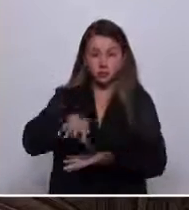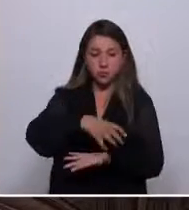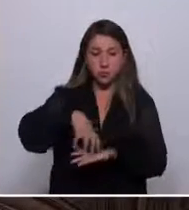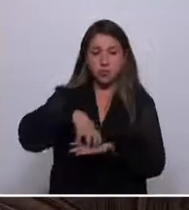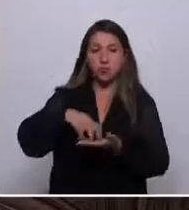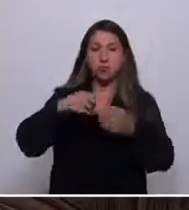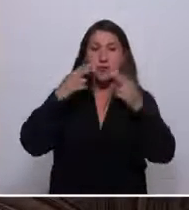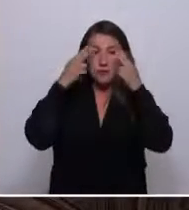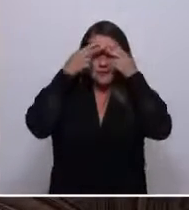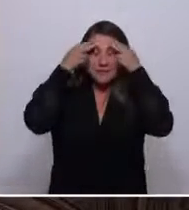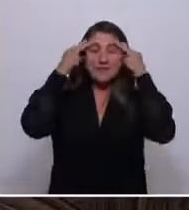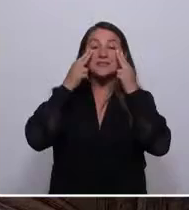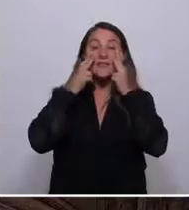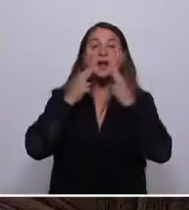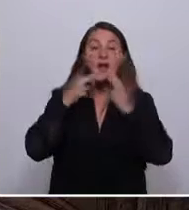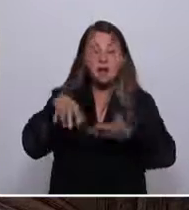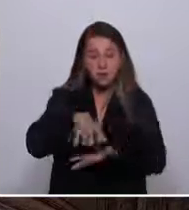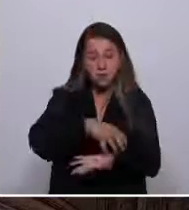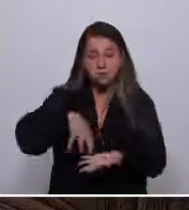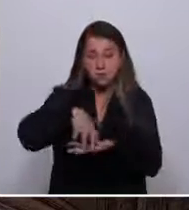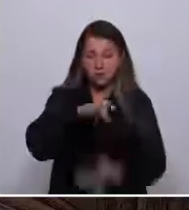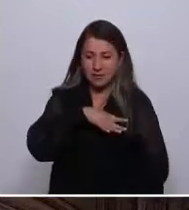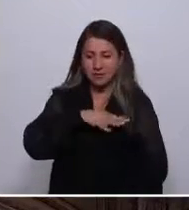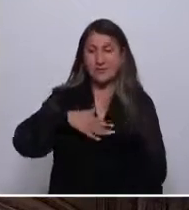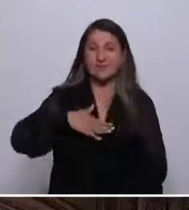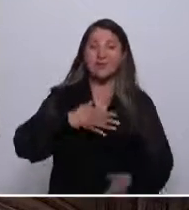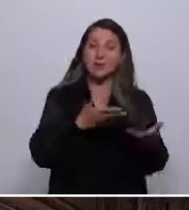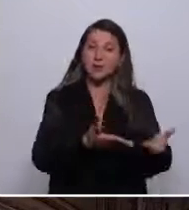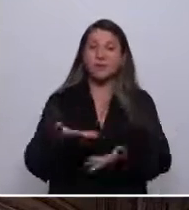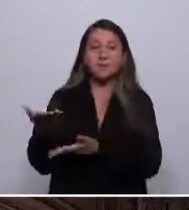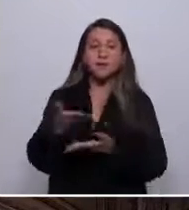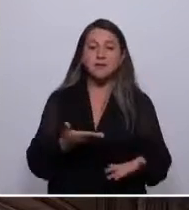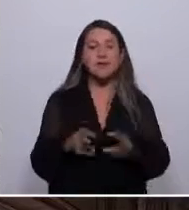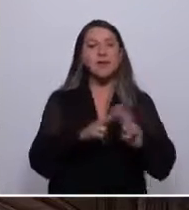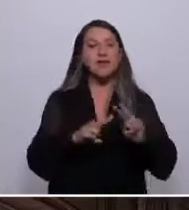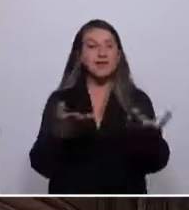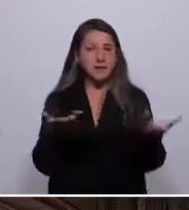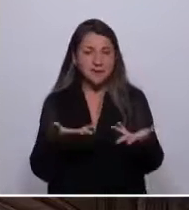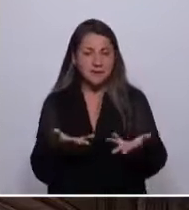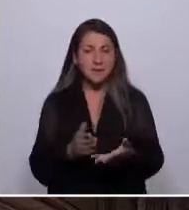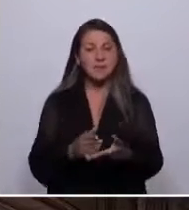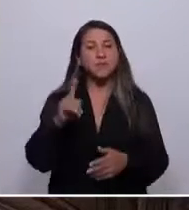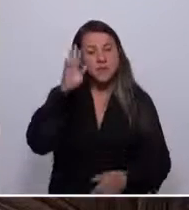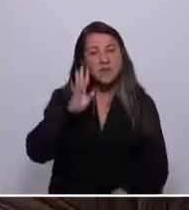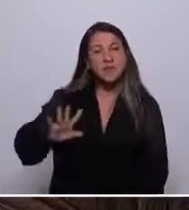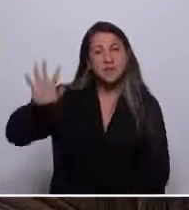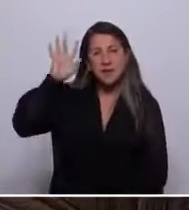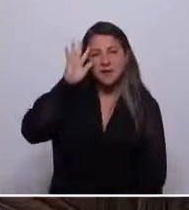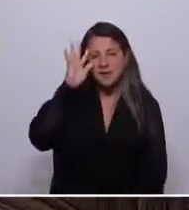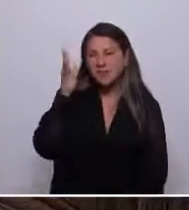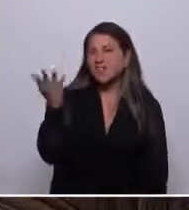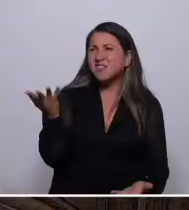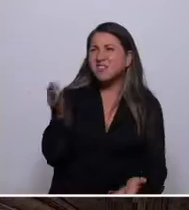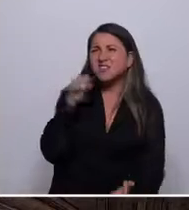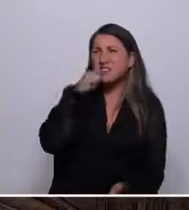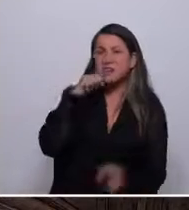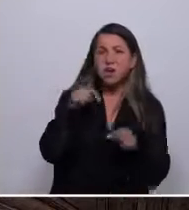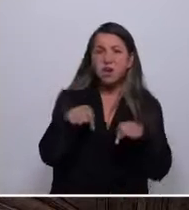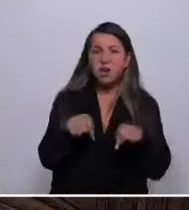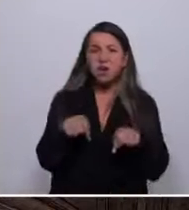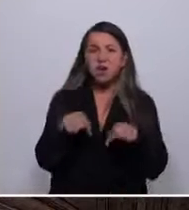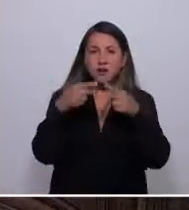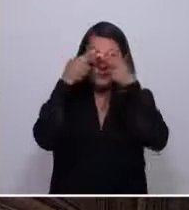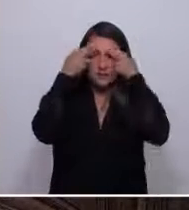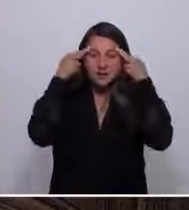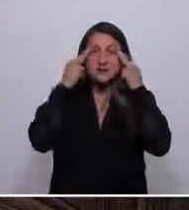estimados constituyentes y pueblos de Chile, los quiero invitar al siguiente ejercicio. Que imaginen por un momento qué significa hoy día ser yagán.